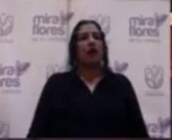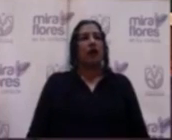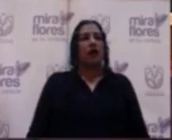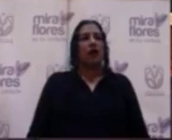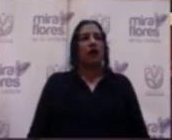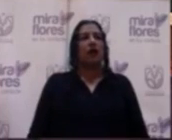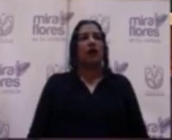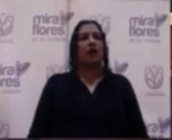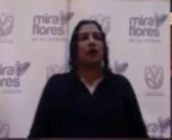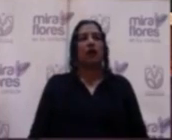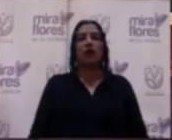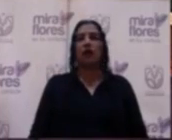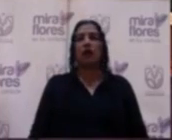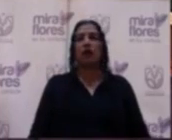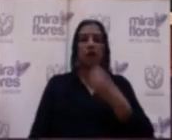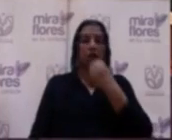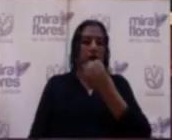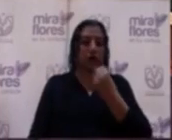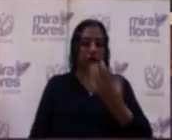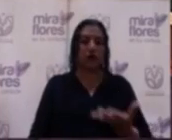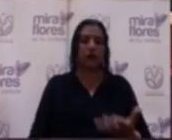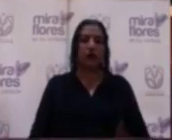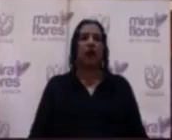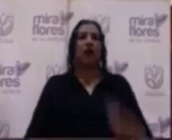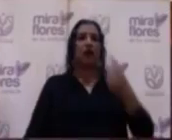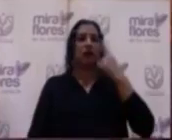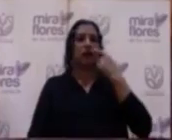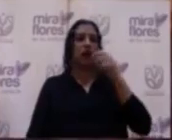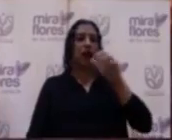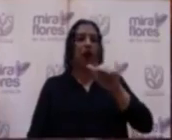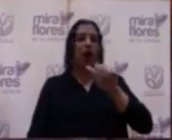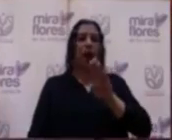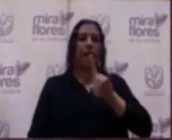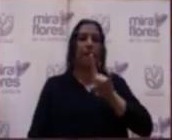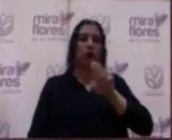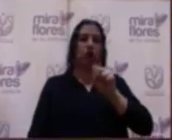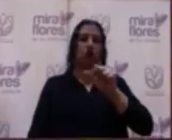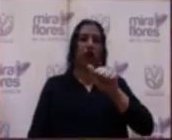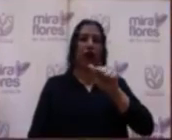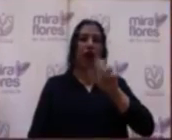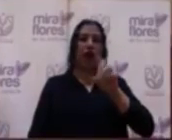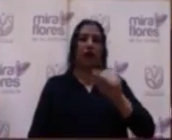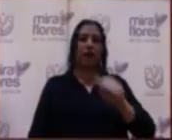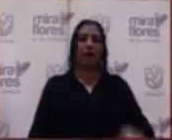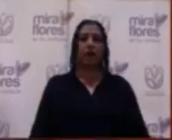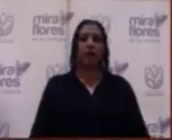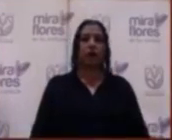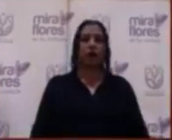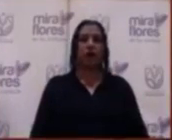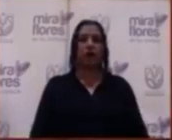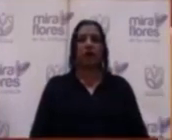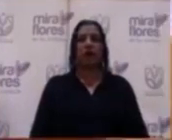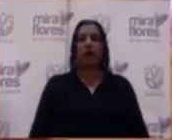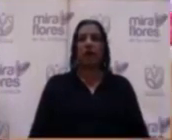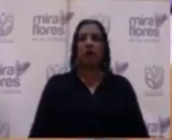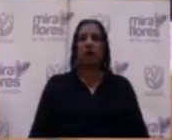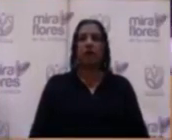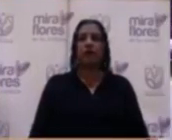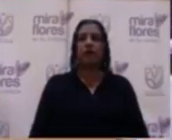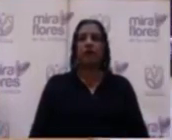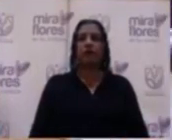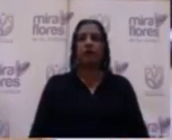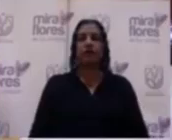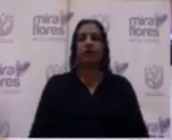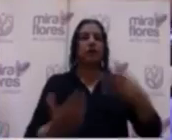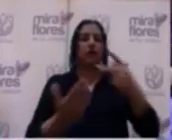al señor Abusada, ¿verdad? Sí. Señor Abusada, por favor. Señor Abusada, buenos días con todos. En el